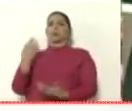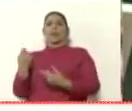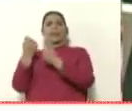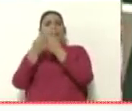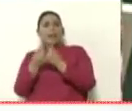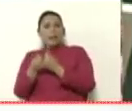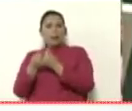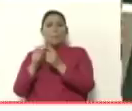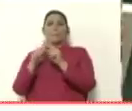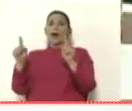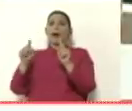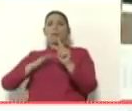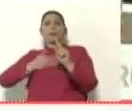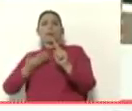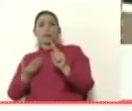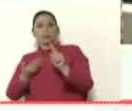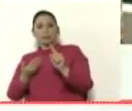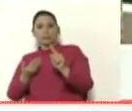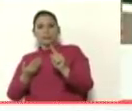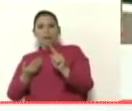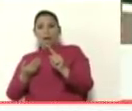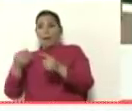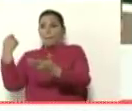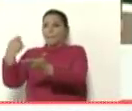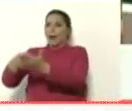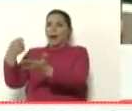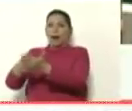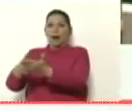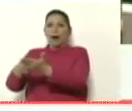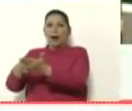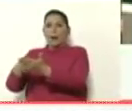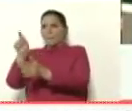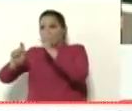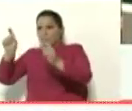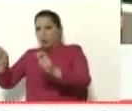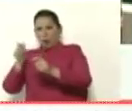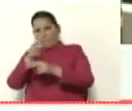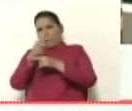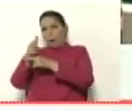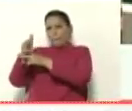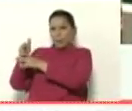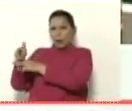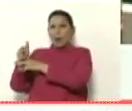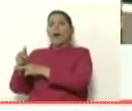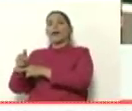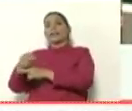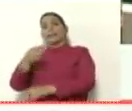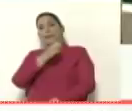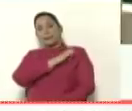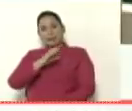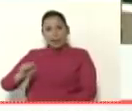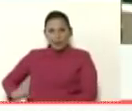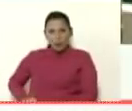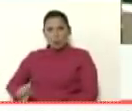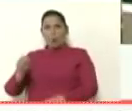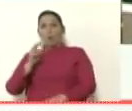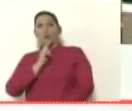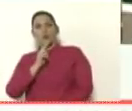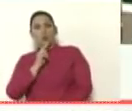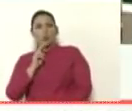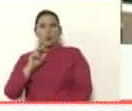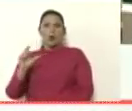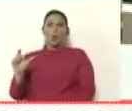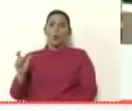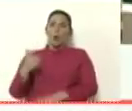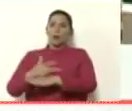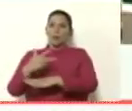para poder contratar a los sicarios que provienen del Salvador, de Honduras y de Guatemala, y Marrero